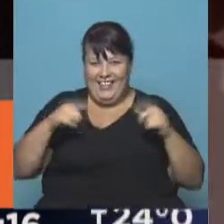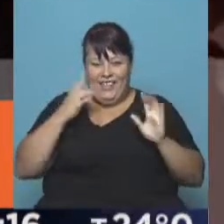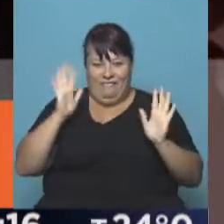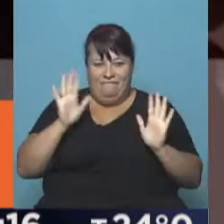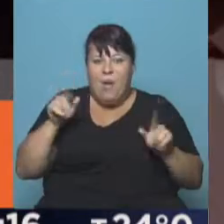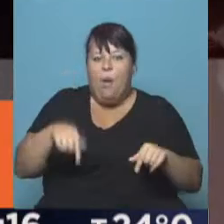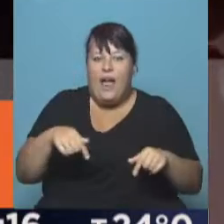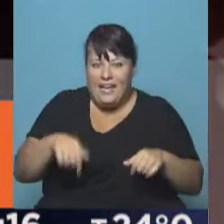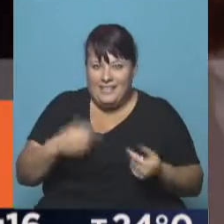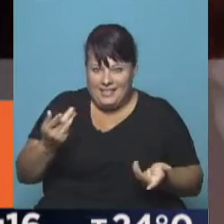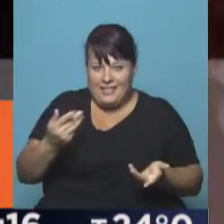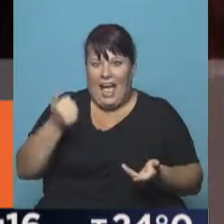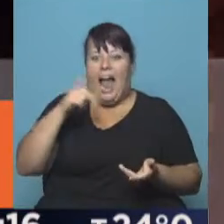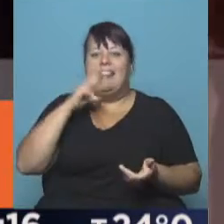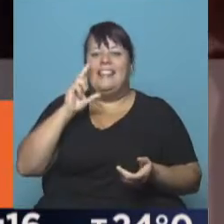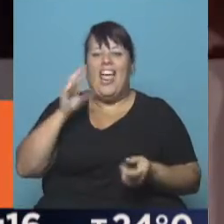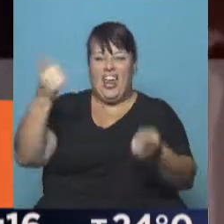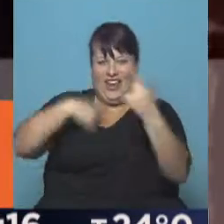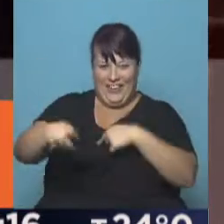Que es Héctor Alterio el que está acá.